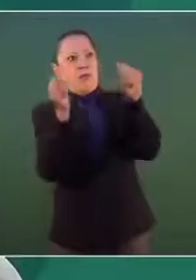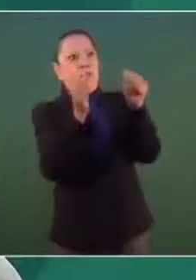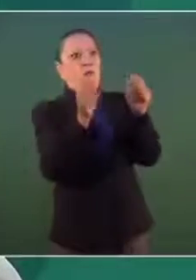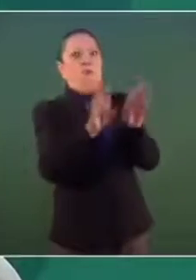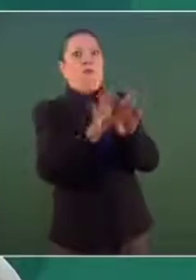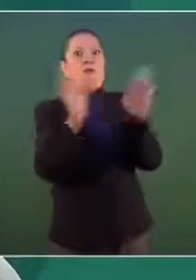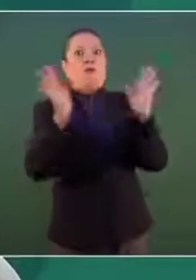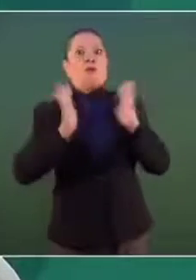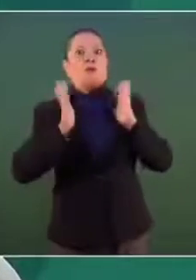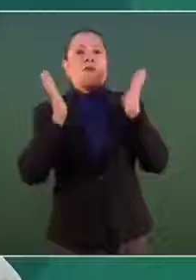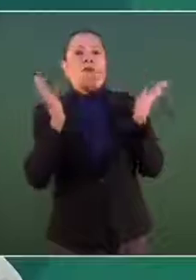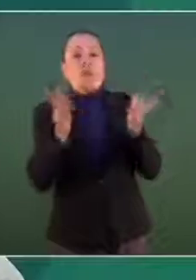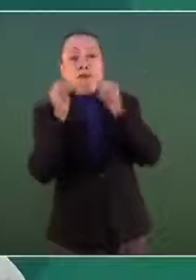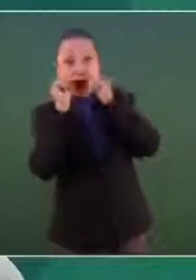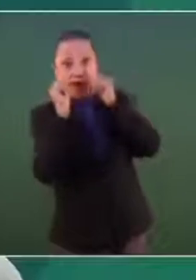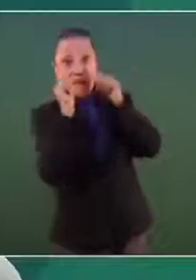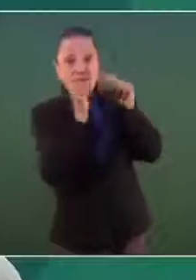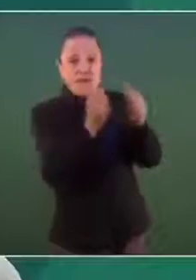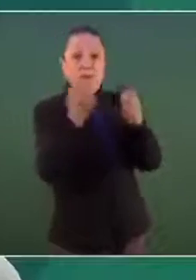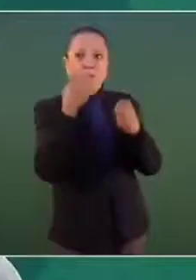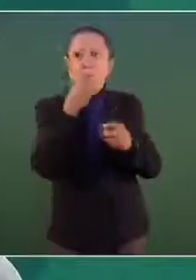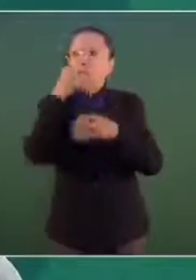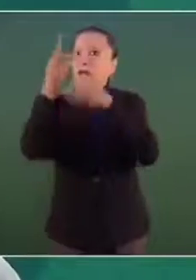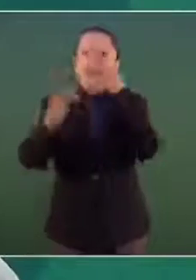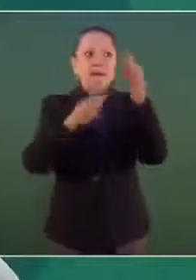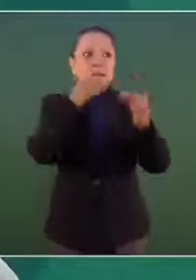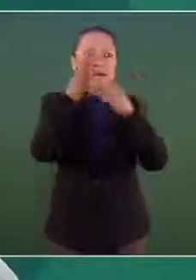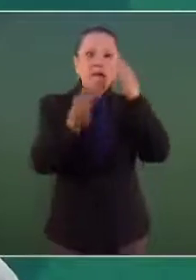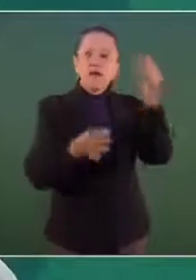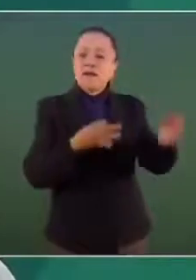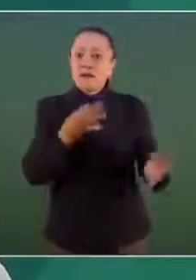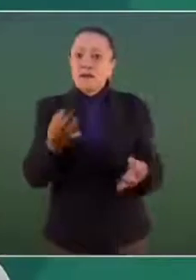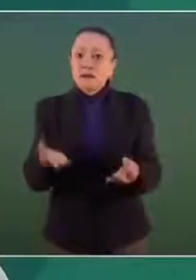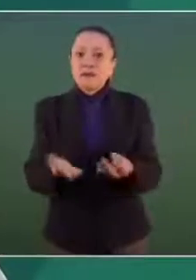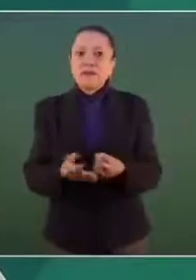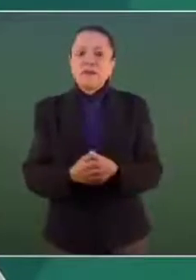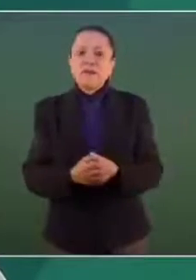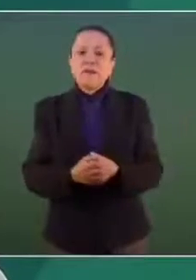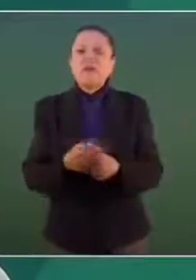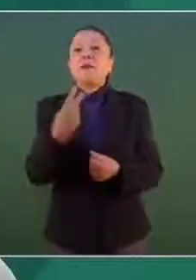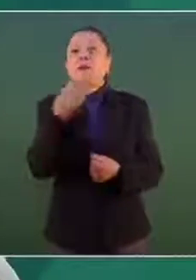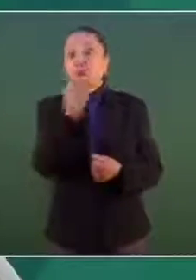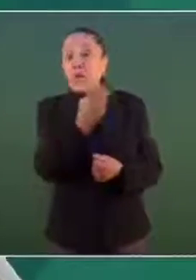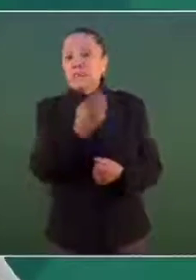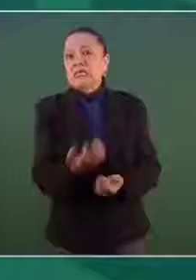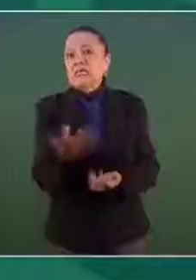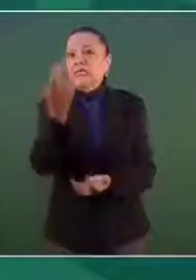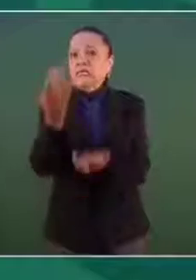tiene muchas expectativas. Entonces, es un incendio,